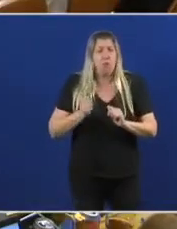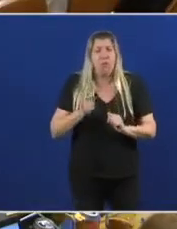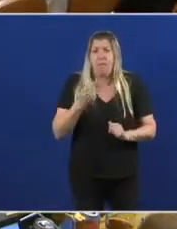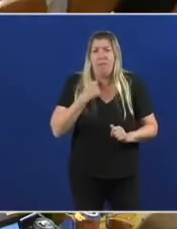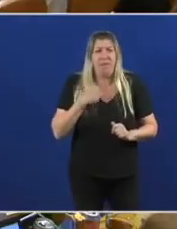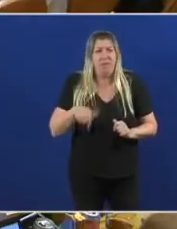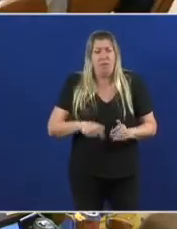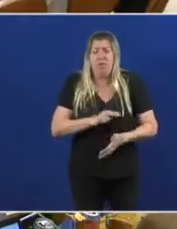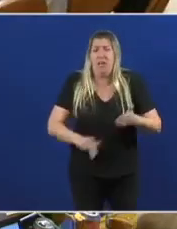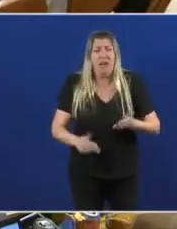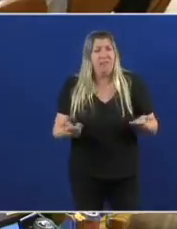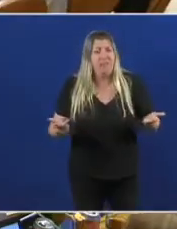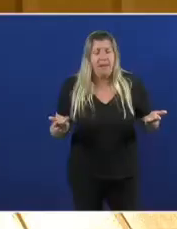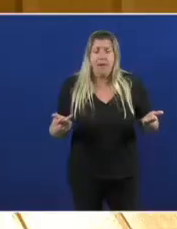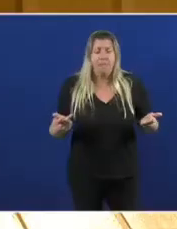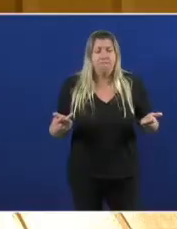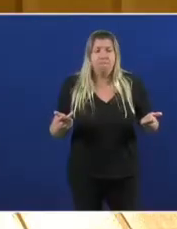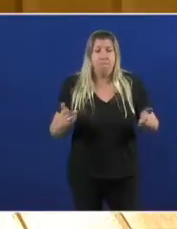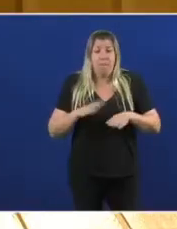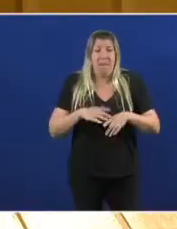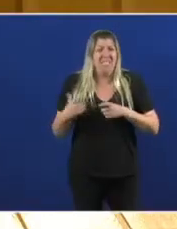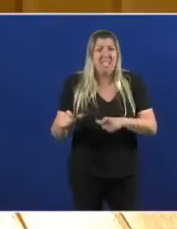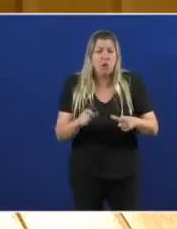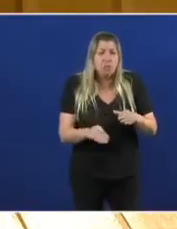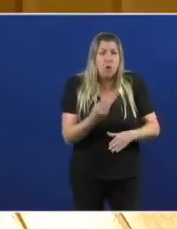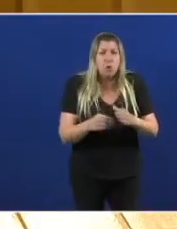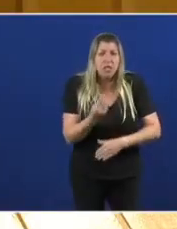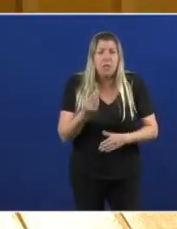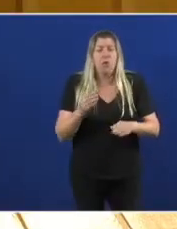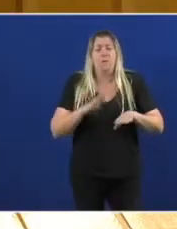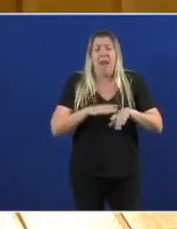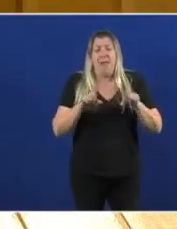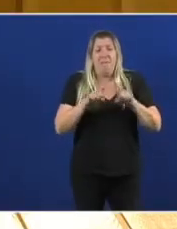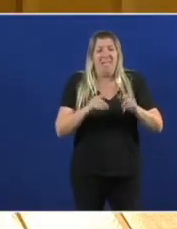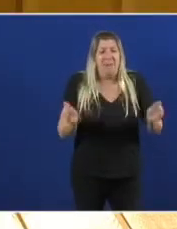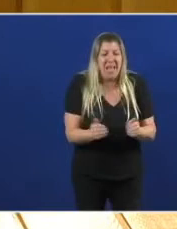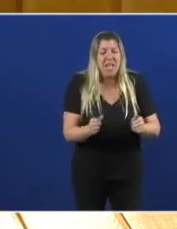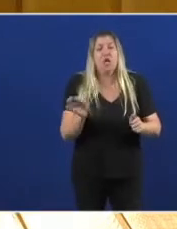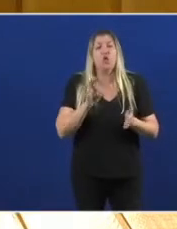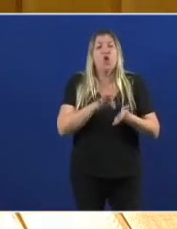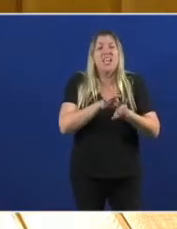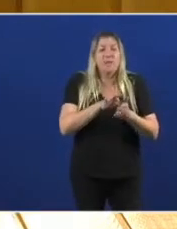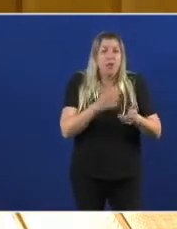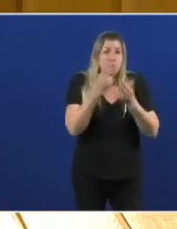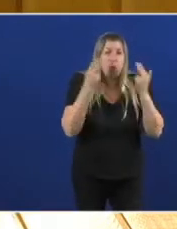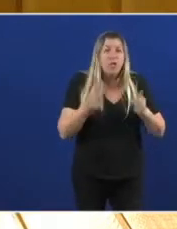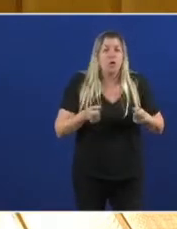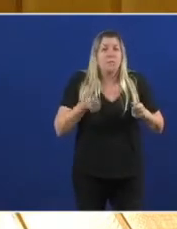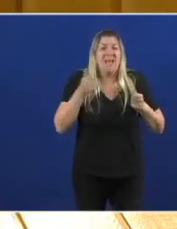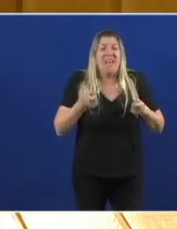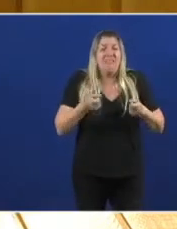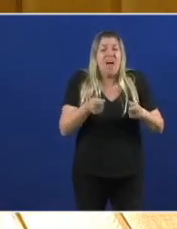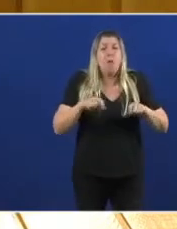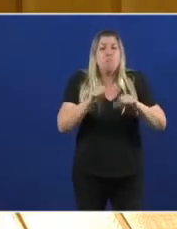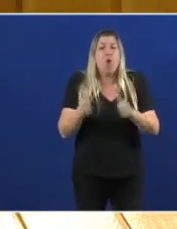Unha oportunidade Perdida Pro sectores Productivos Para as PEMES Para os servicios Públicos E presentar as bases Dun novo modelo